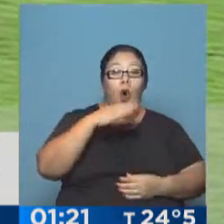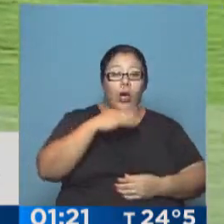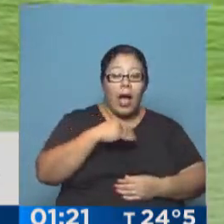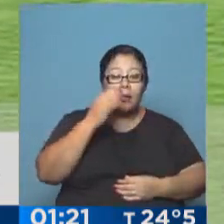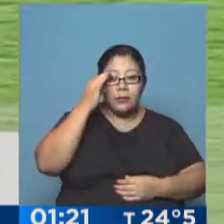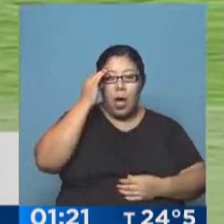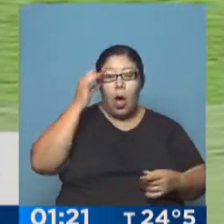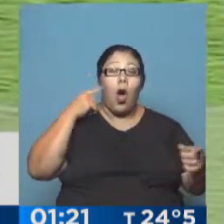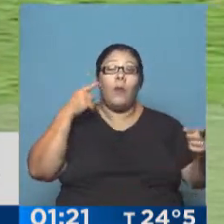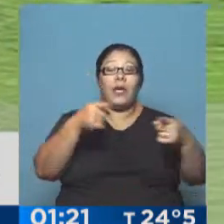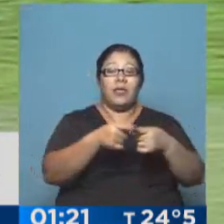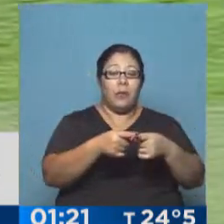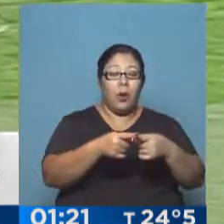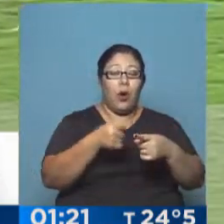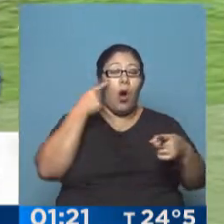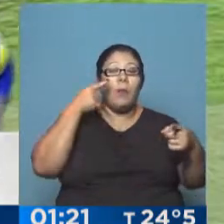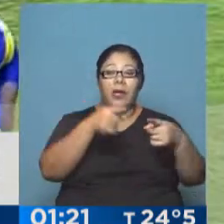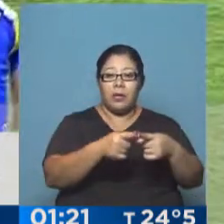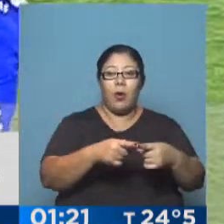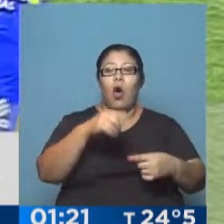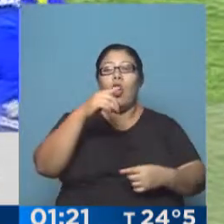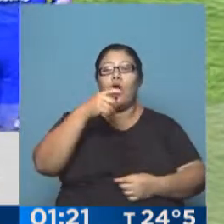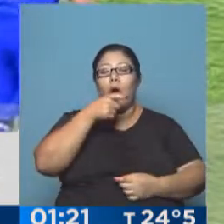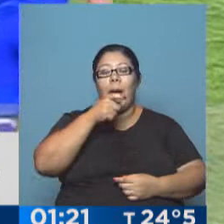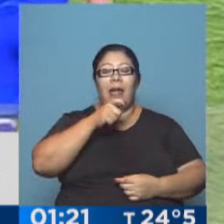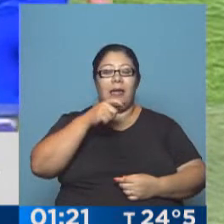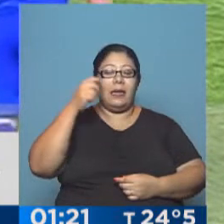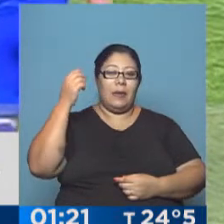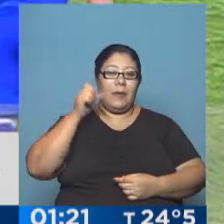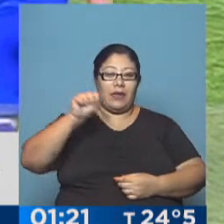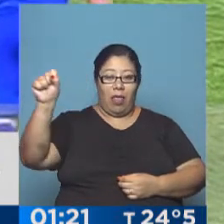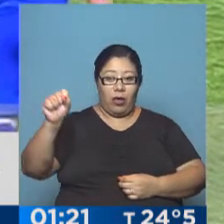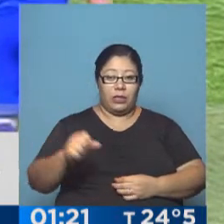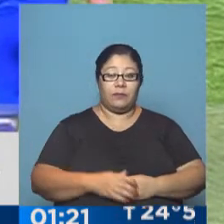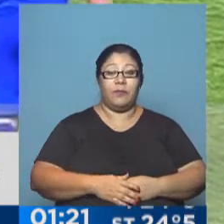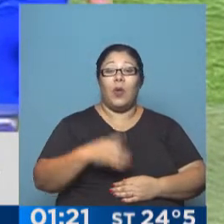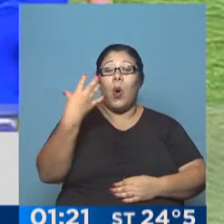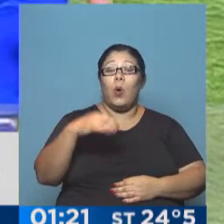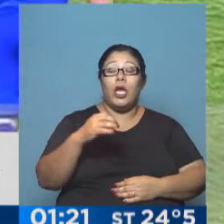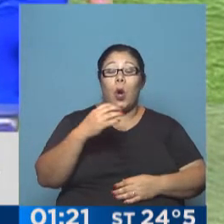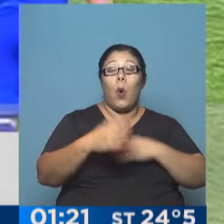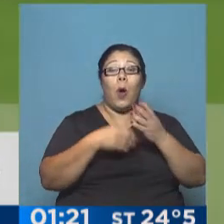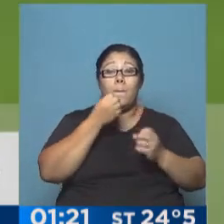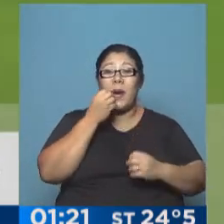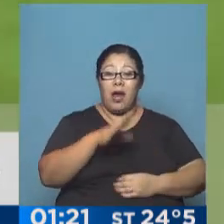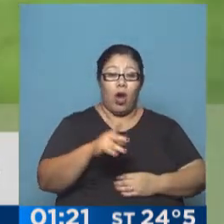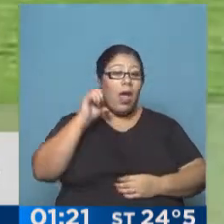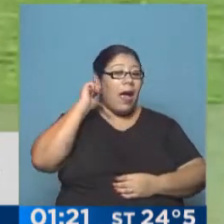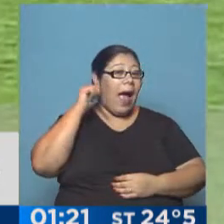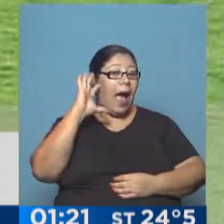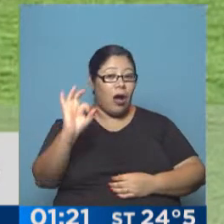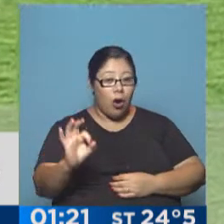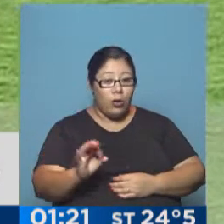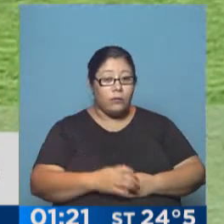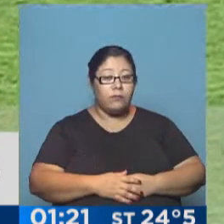para cada lado porque lo único bueno del partido fue este caño que intentó tirar allí Fernando Gago con atisbos de